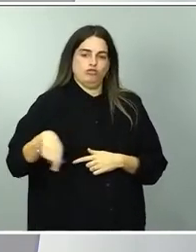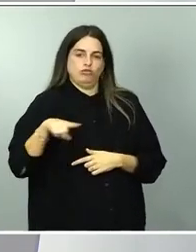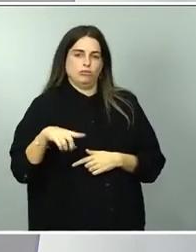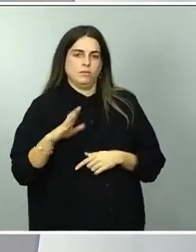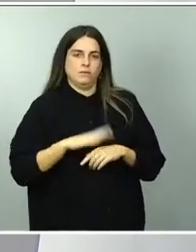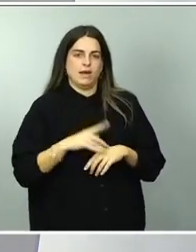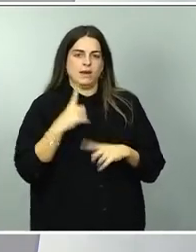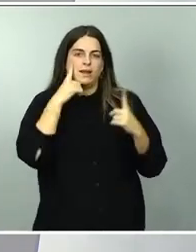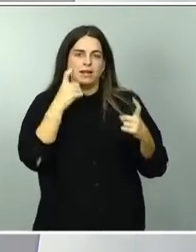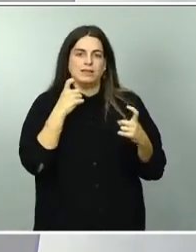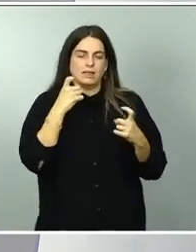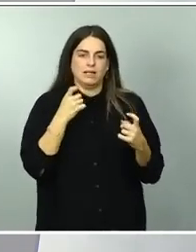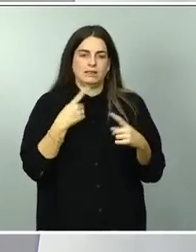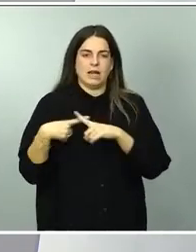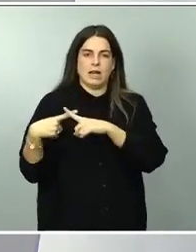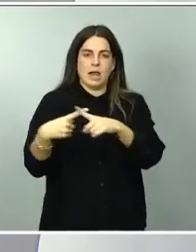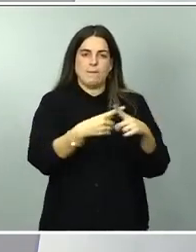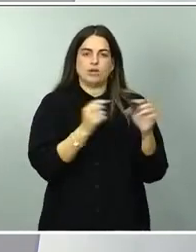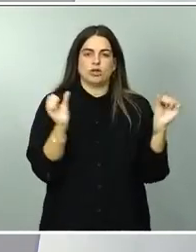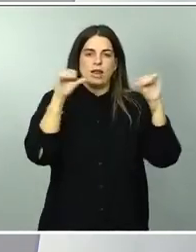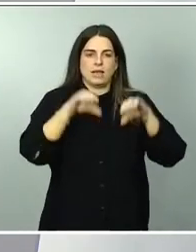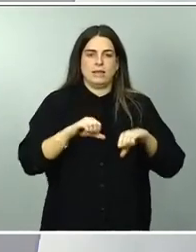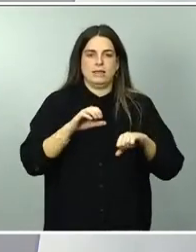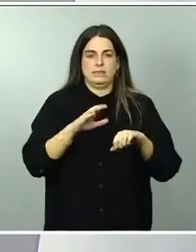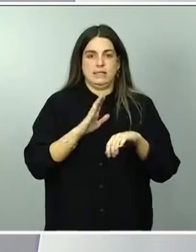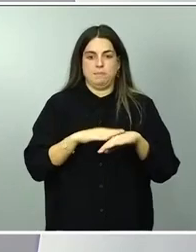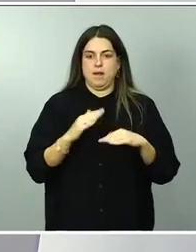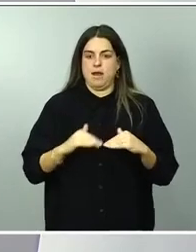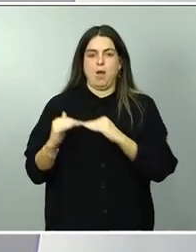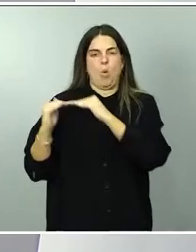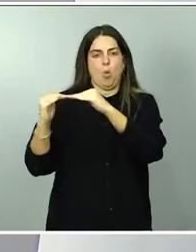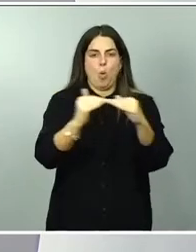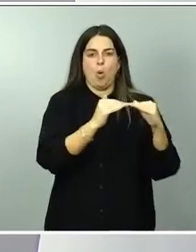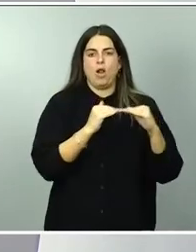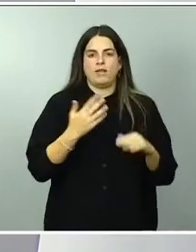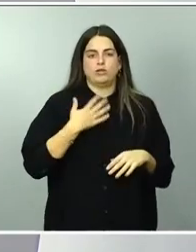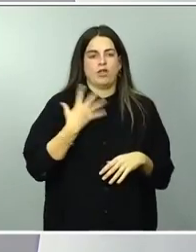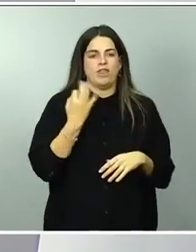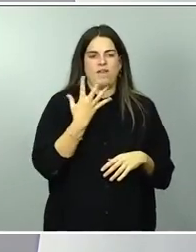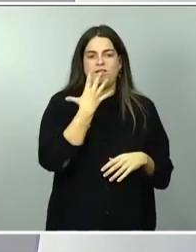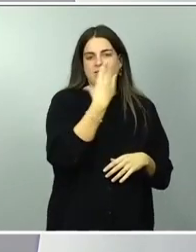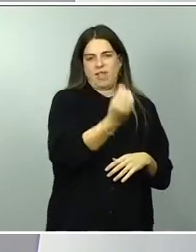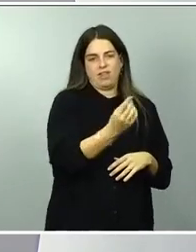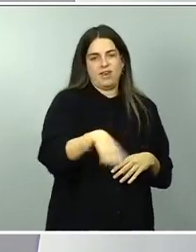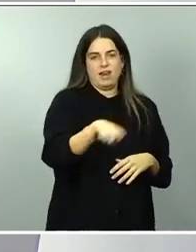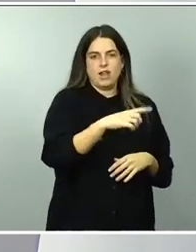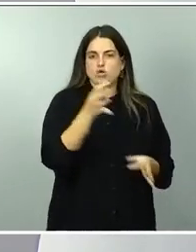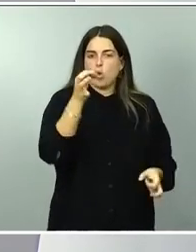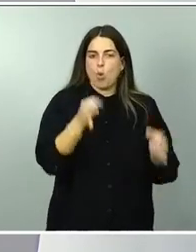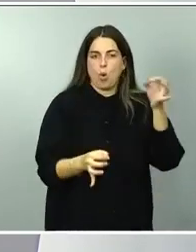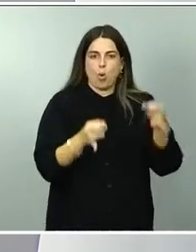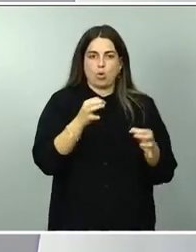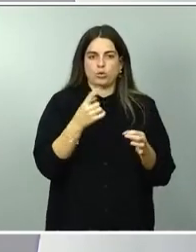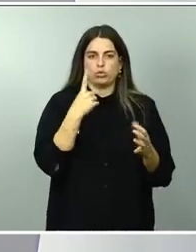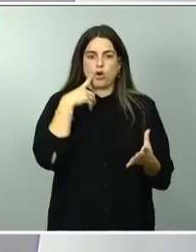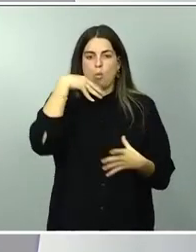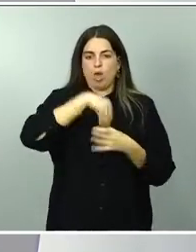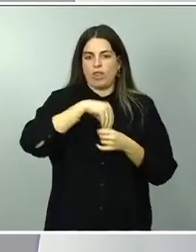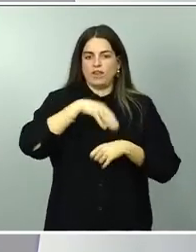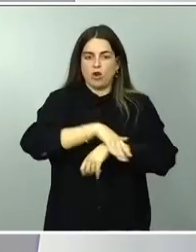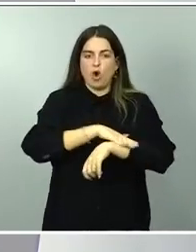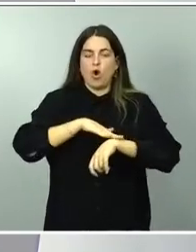reparto de la crisis. Algo bastante comprensible y justo que está en el ADN de este Gobierno